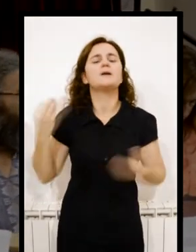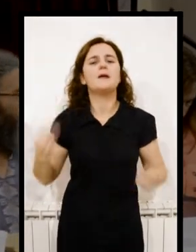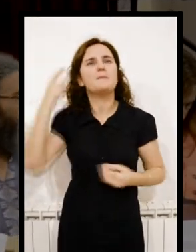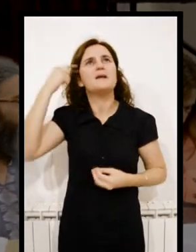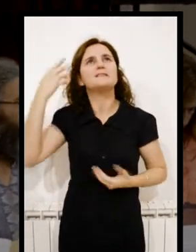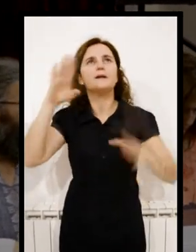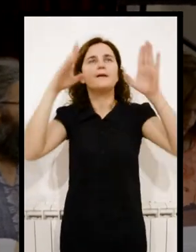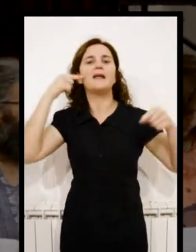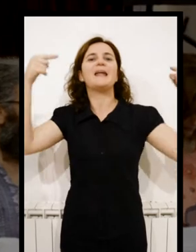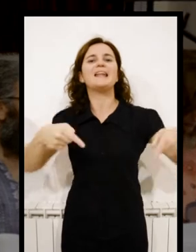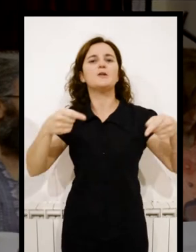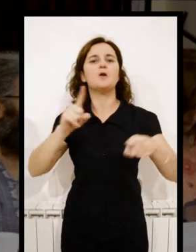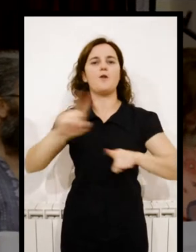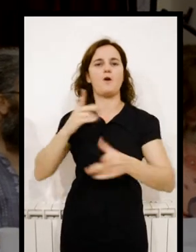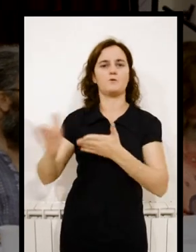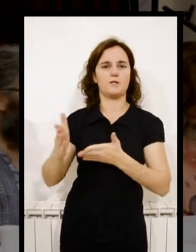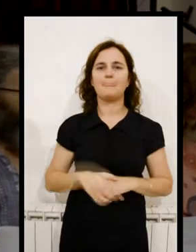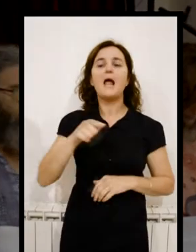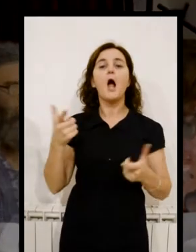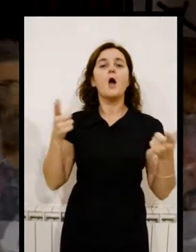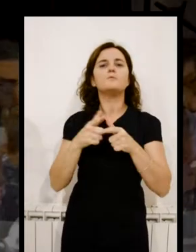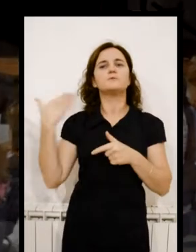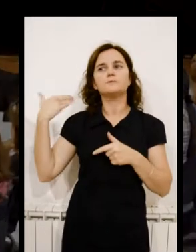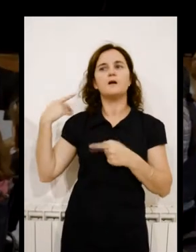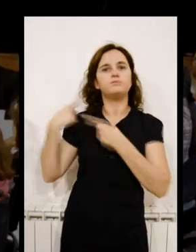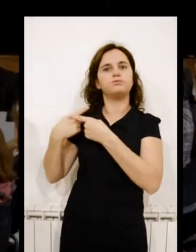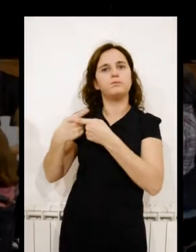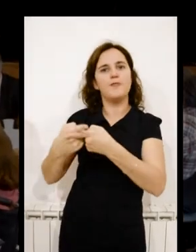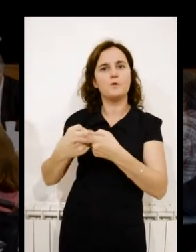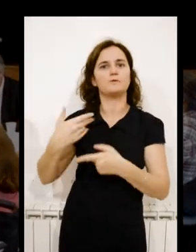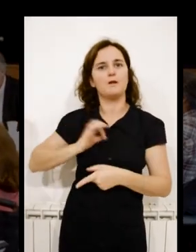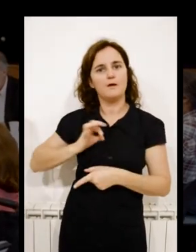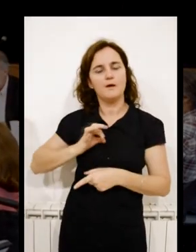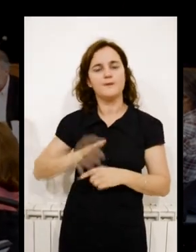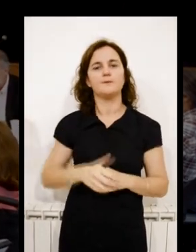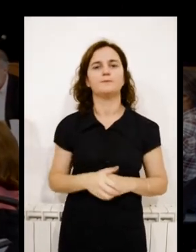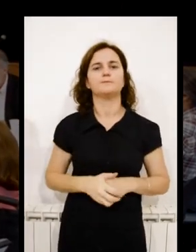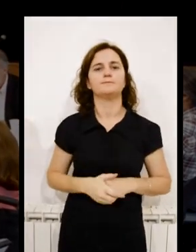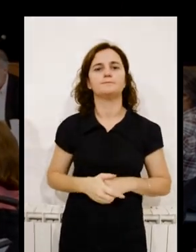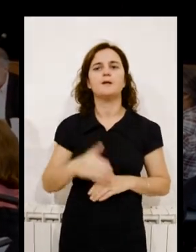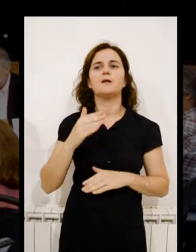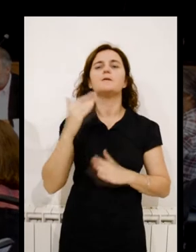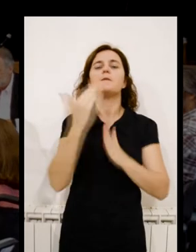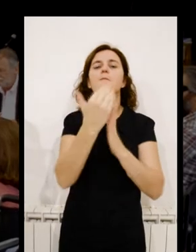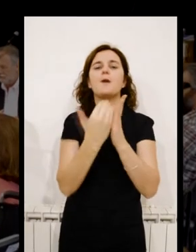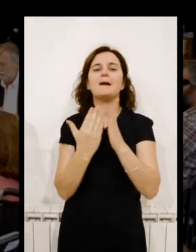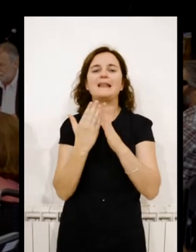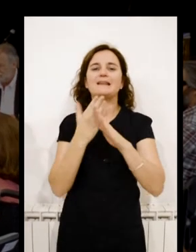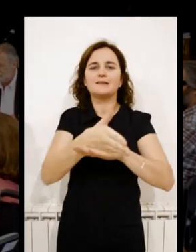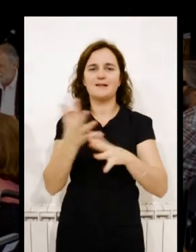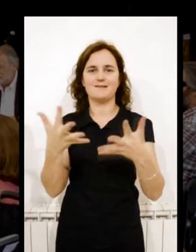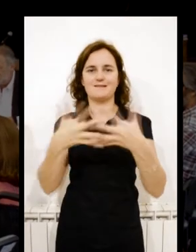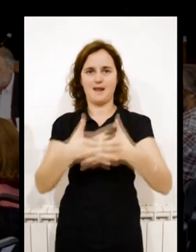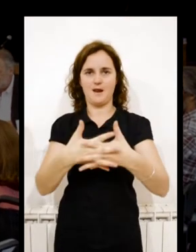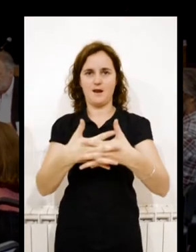obligación de pensarse como una institución no excluyente. La Comisión viene discutiendo desde hace varios años un programa integral de